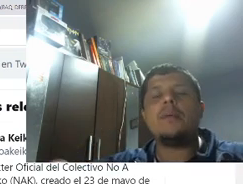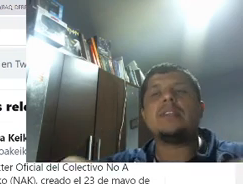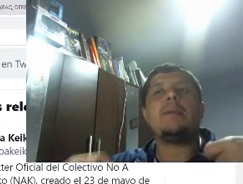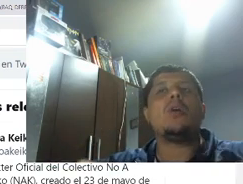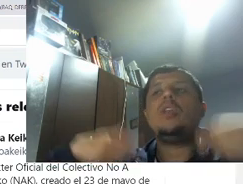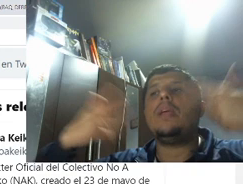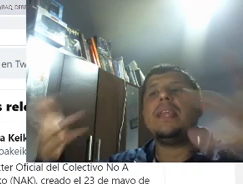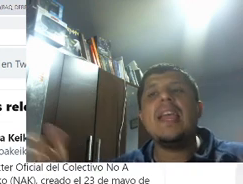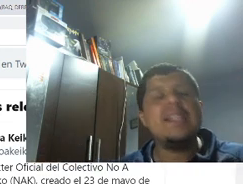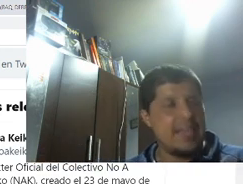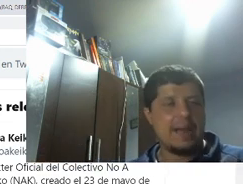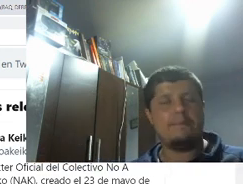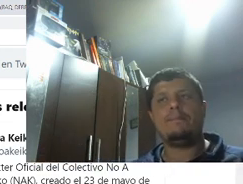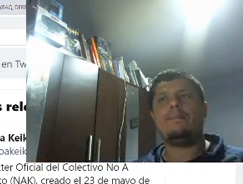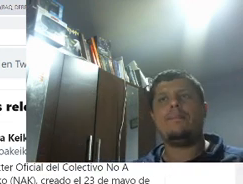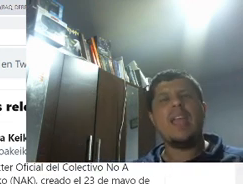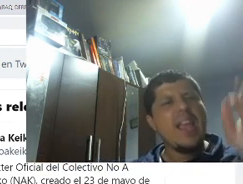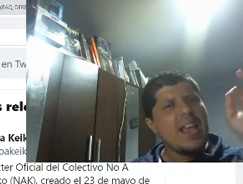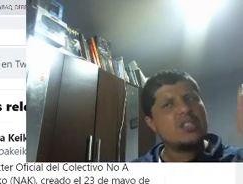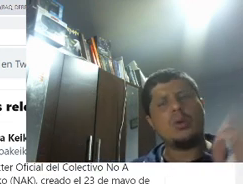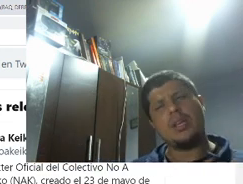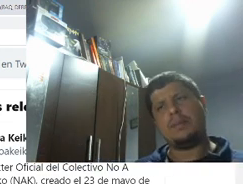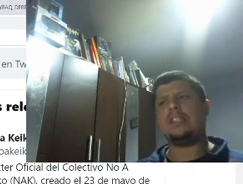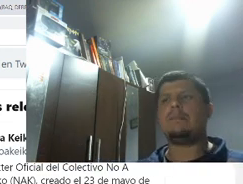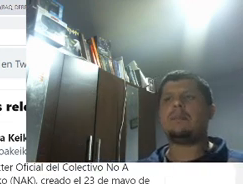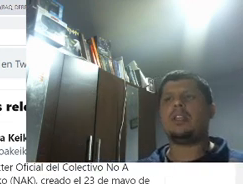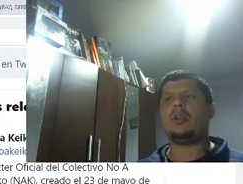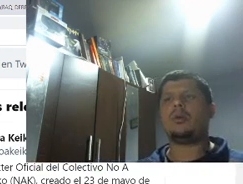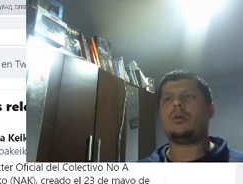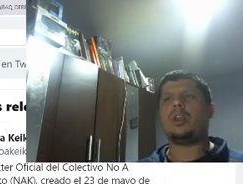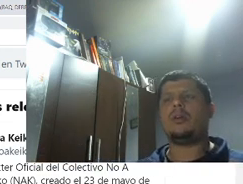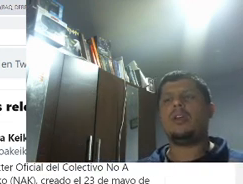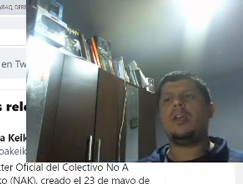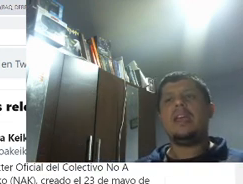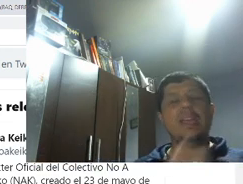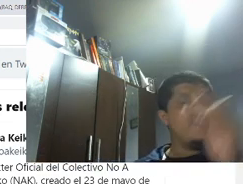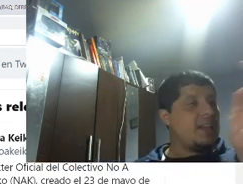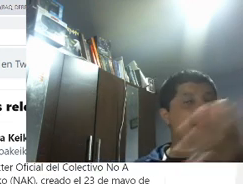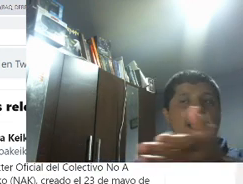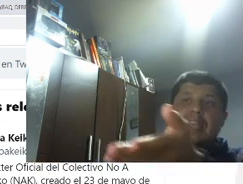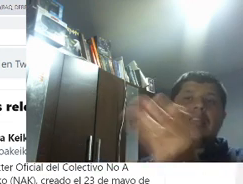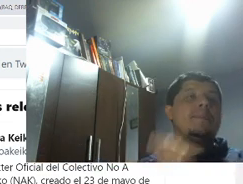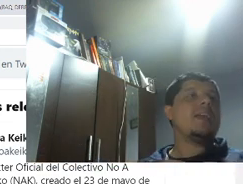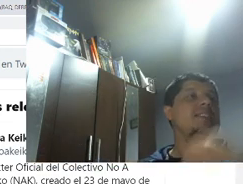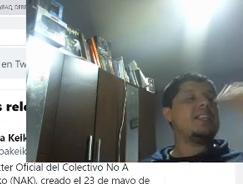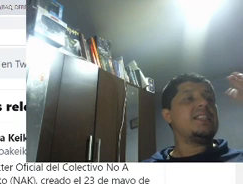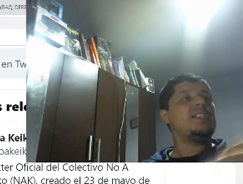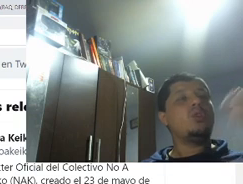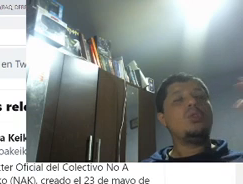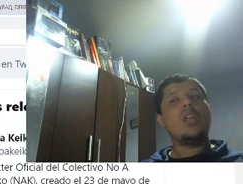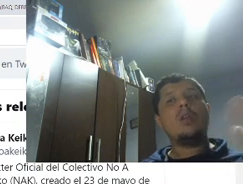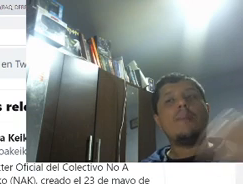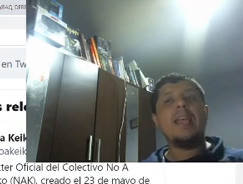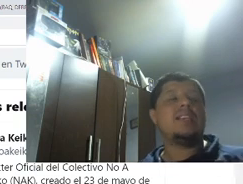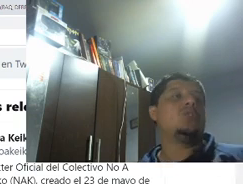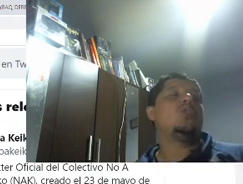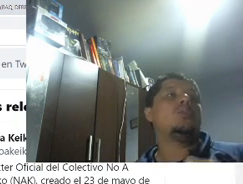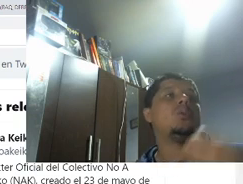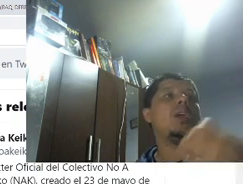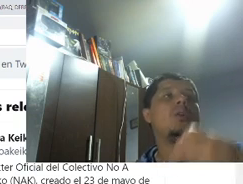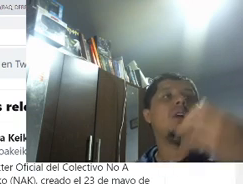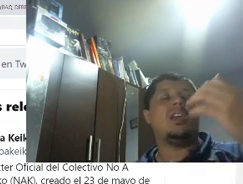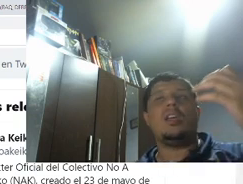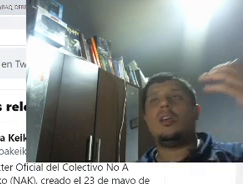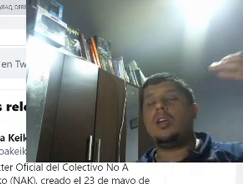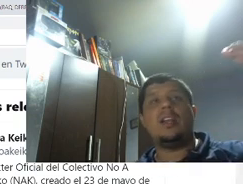con las pruebas. Habla con la evidencia. Eso es principalmente lo que ocurrió. Y se le indica aquí también. Se le está haciendo un daño al país. No